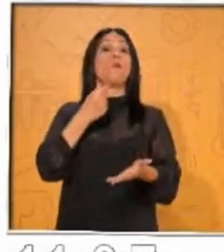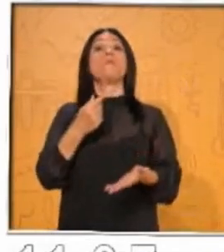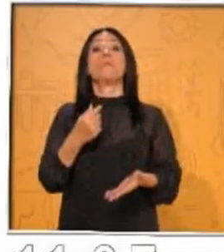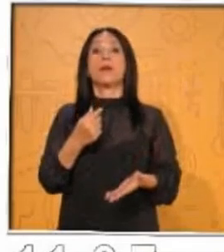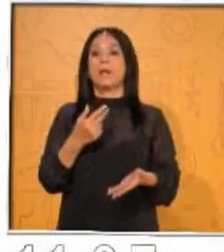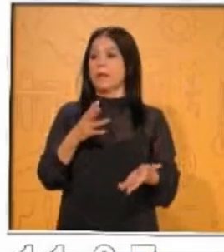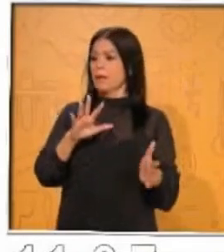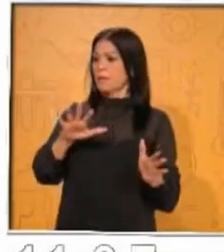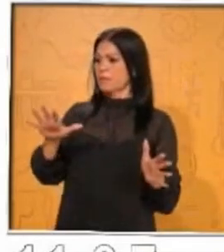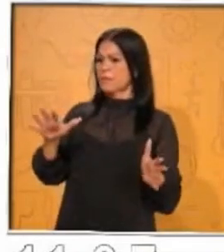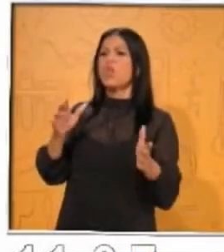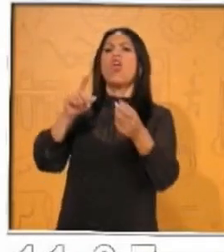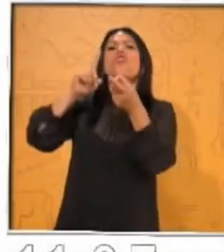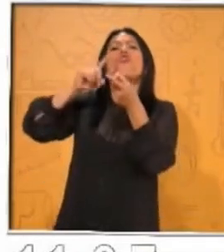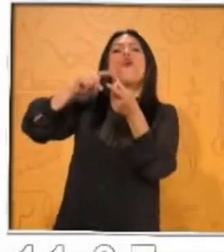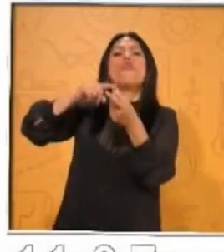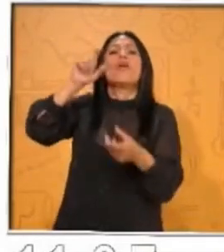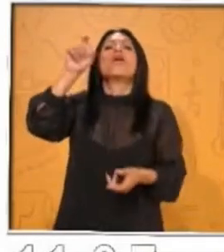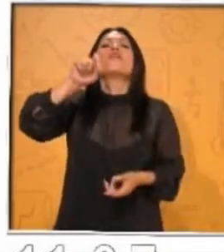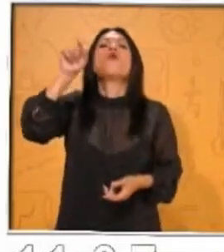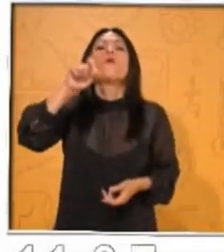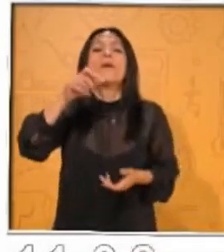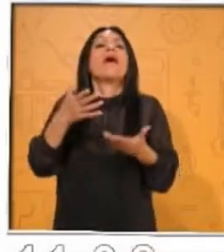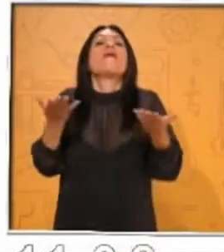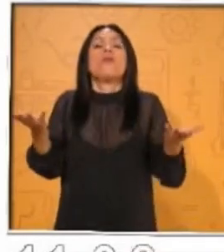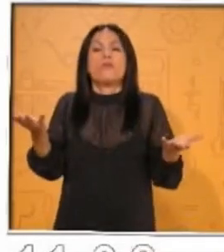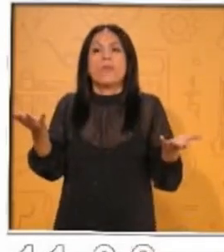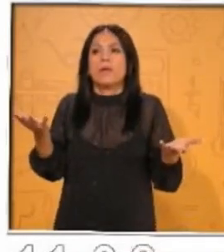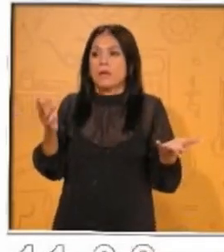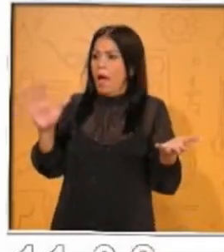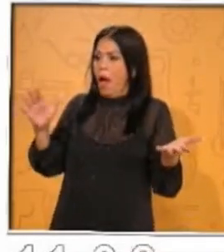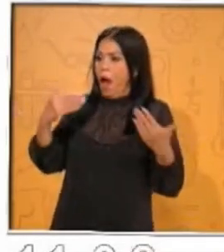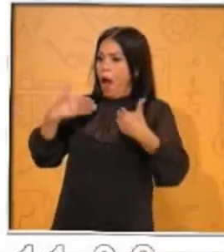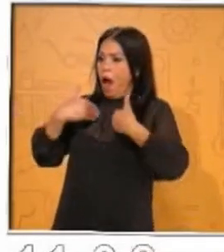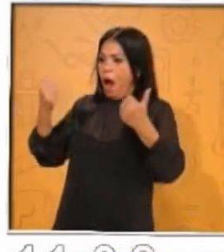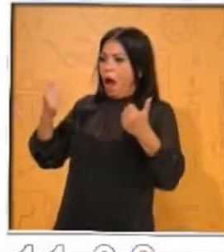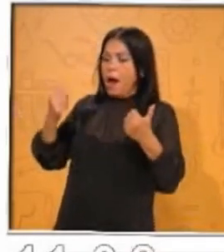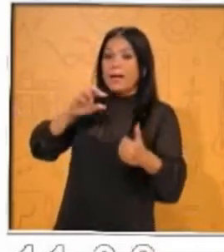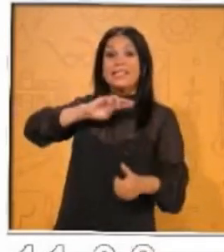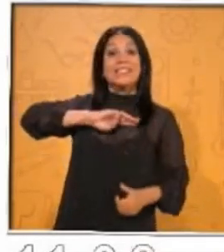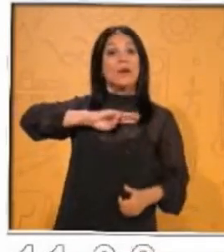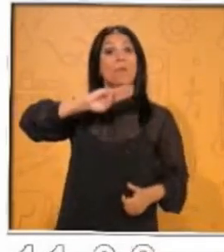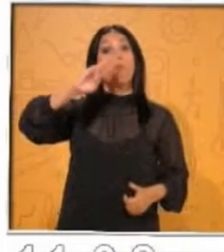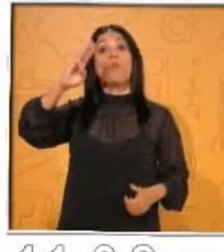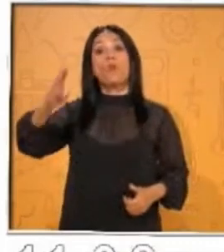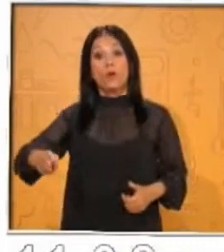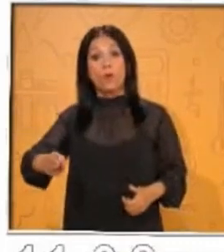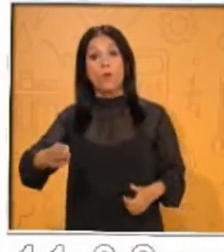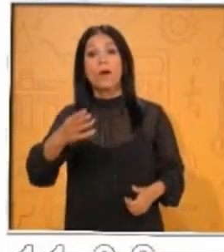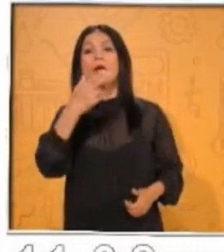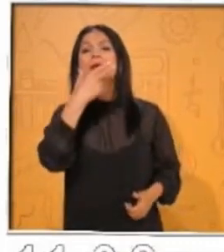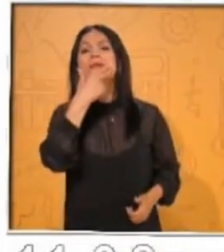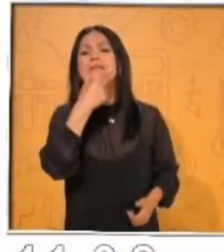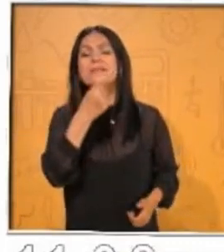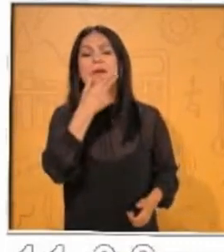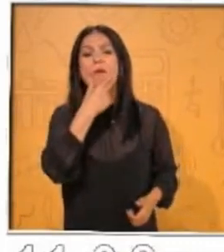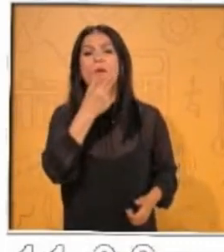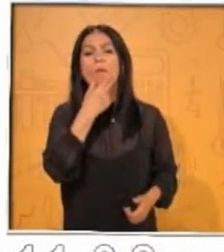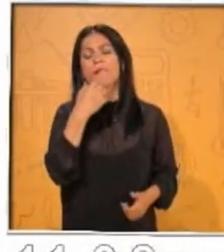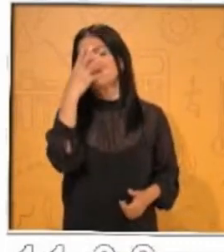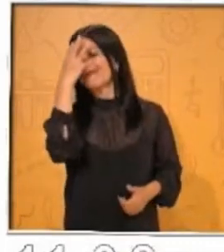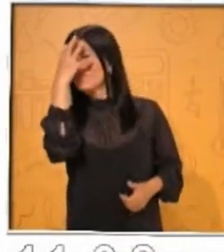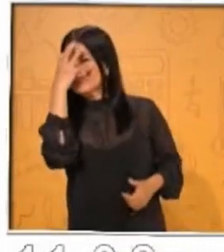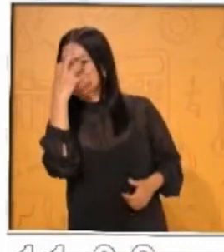con la noticia, vagó por las calles durante varios días y noches hasta que decidió hacer algo para honrar su amor y que el